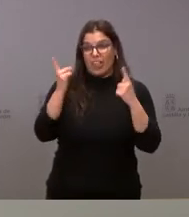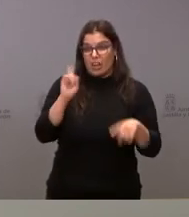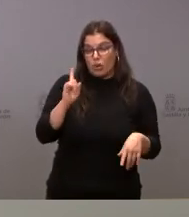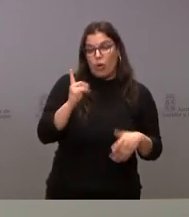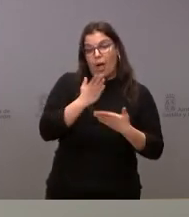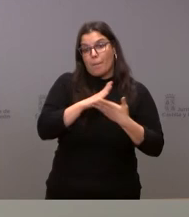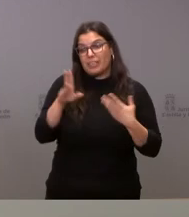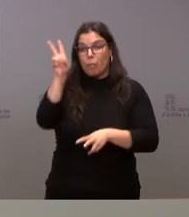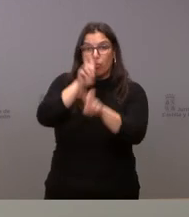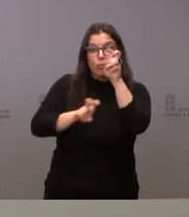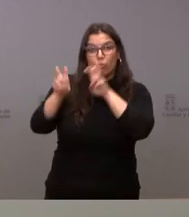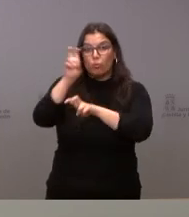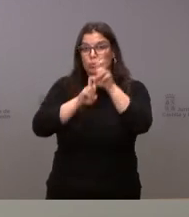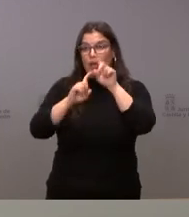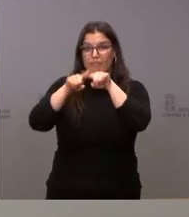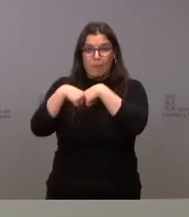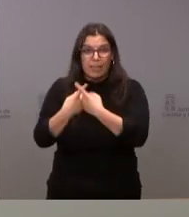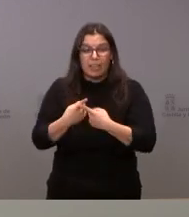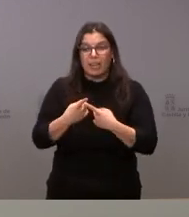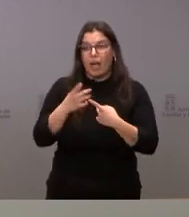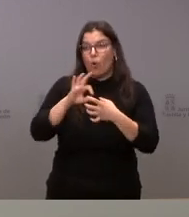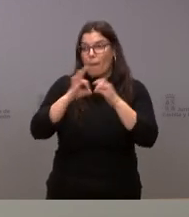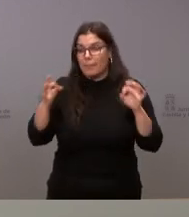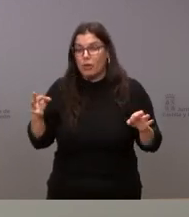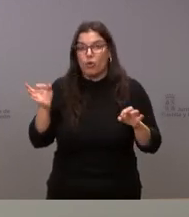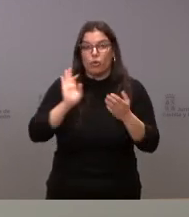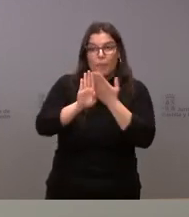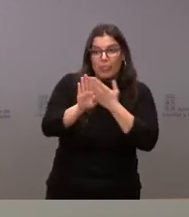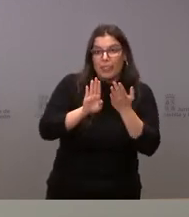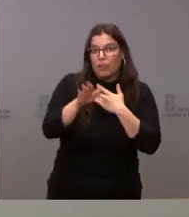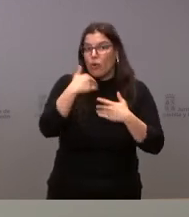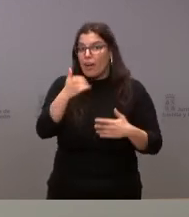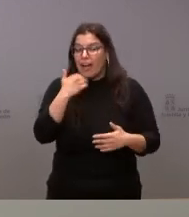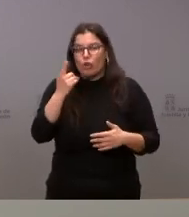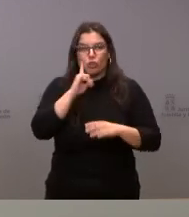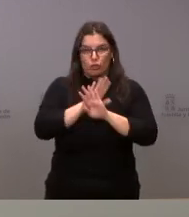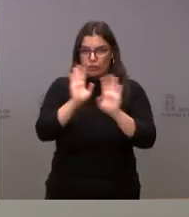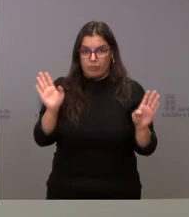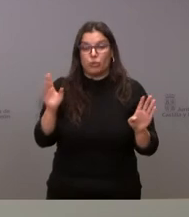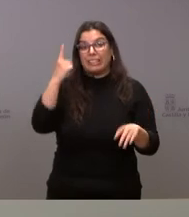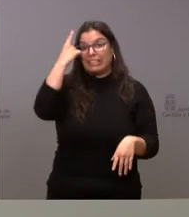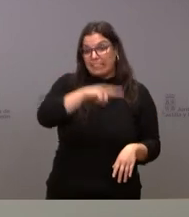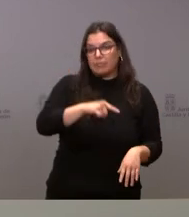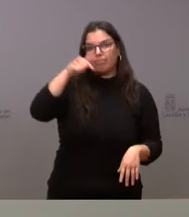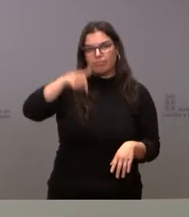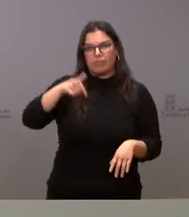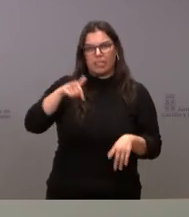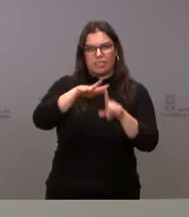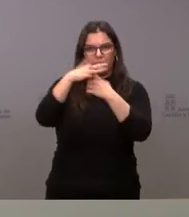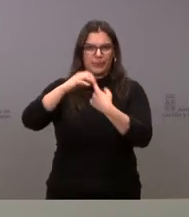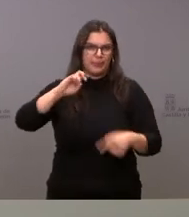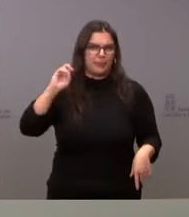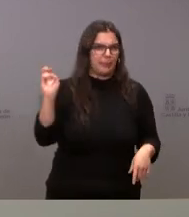buscando a familiares amigos vecinos conocidos sabemos que en la comunidad hay varios de estas circunstancias